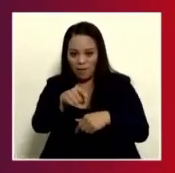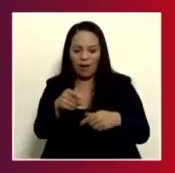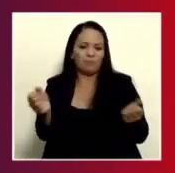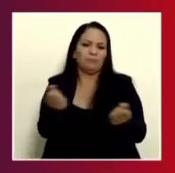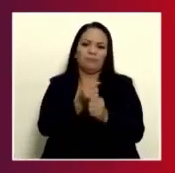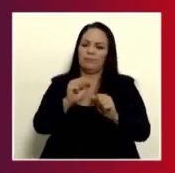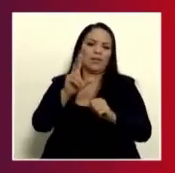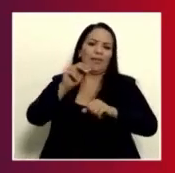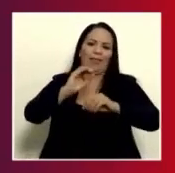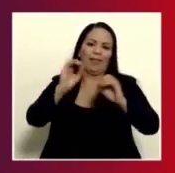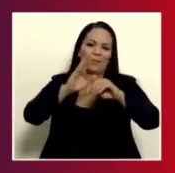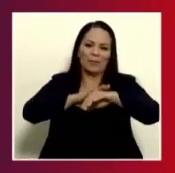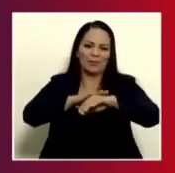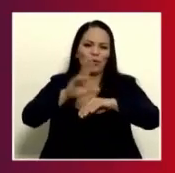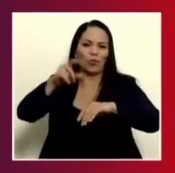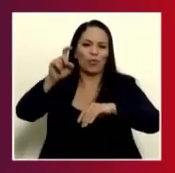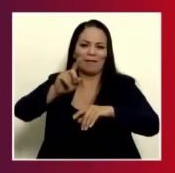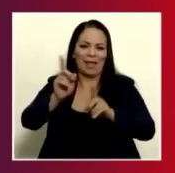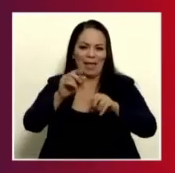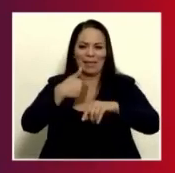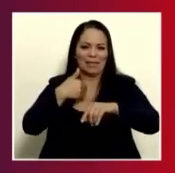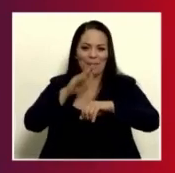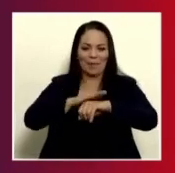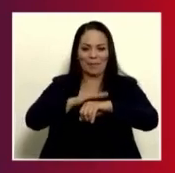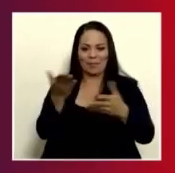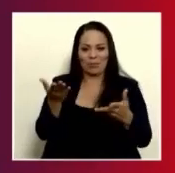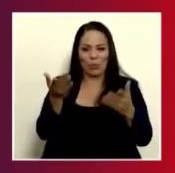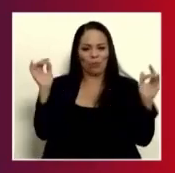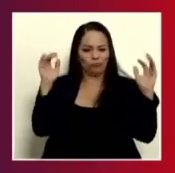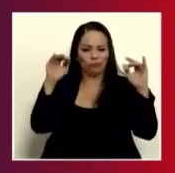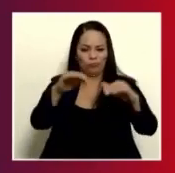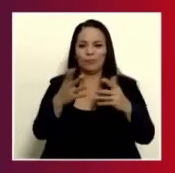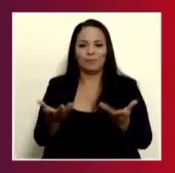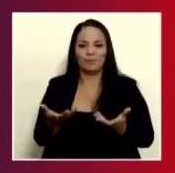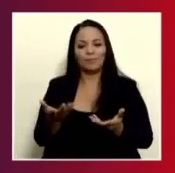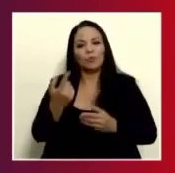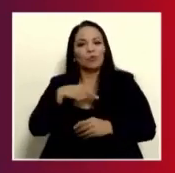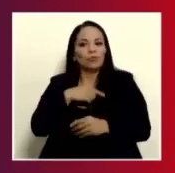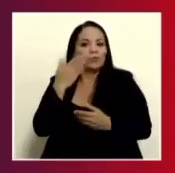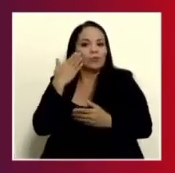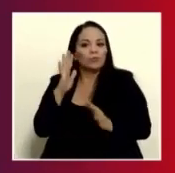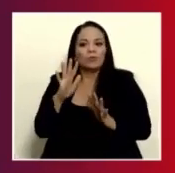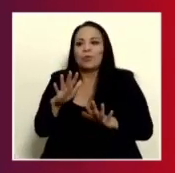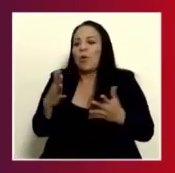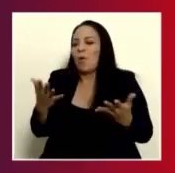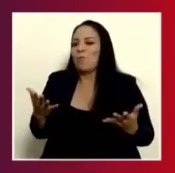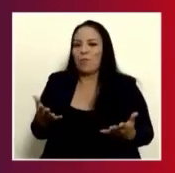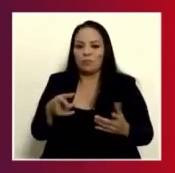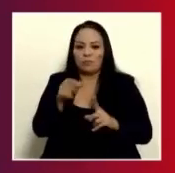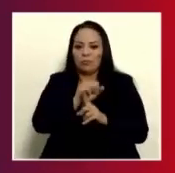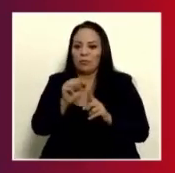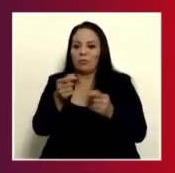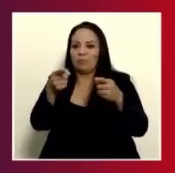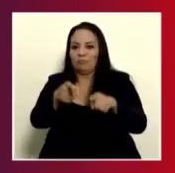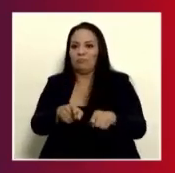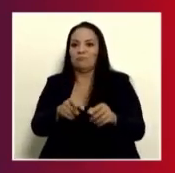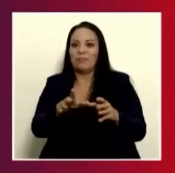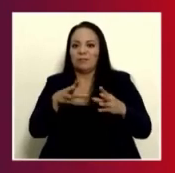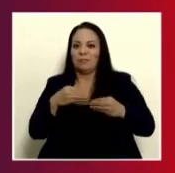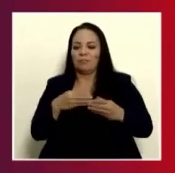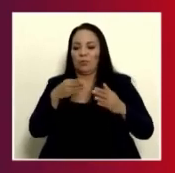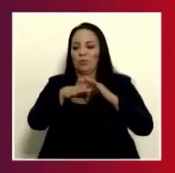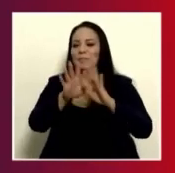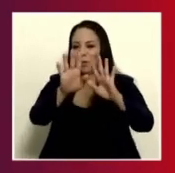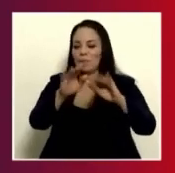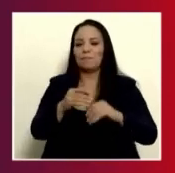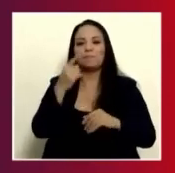masiva al nivel que ese evento puede llevar. Entonces, no estamos seguros cómo fue que llegamos a esta situación. Hay una filmina más,